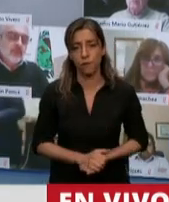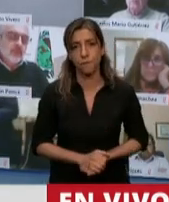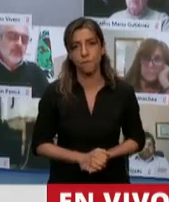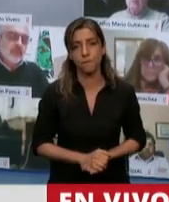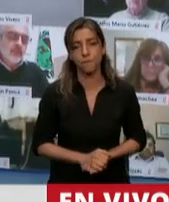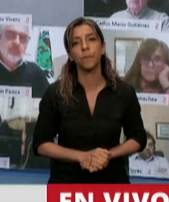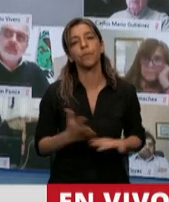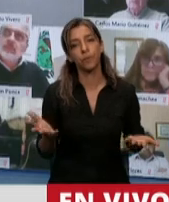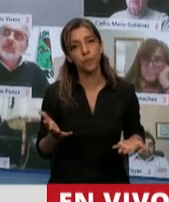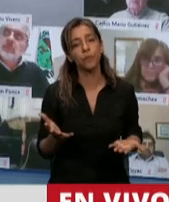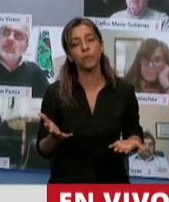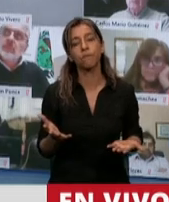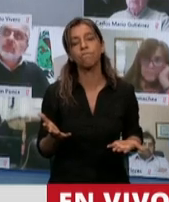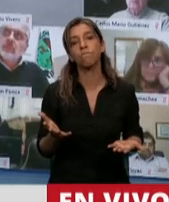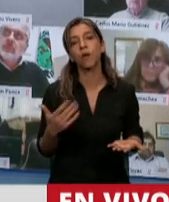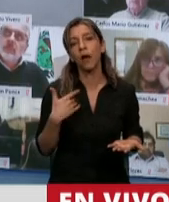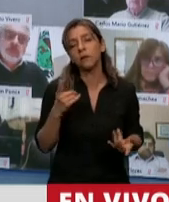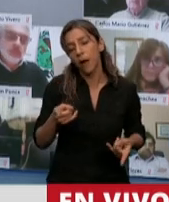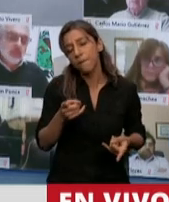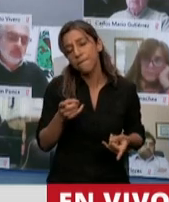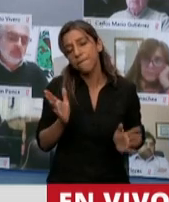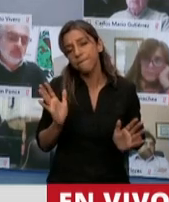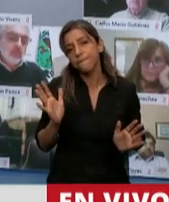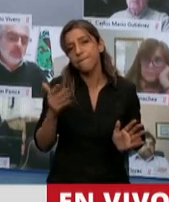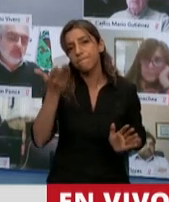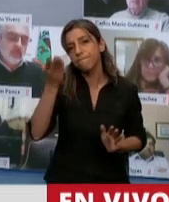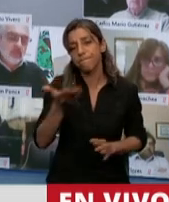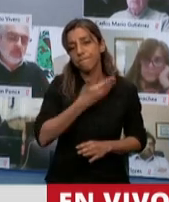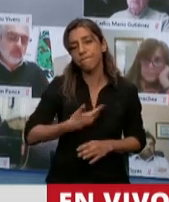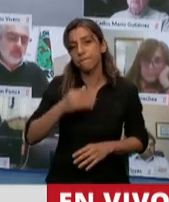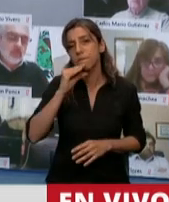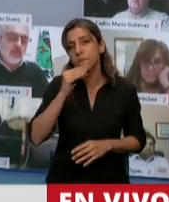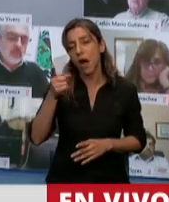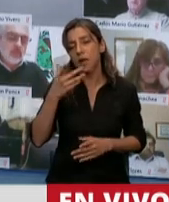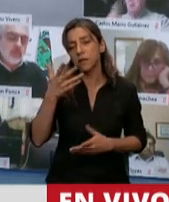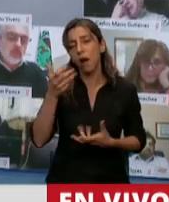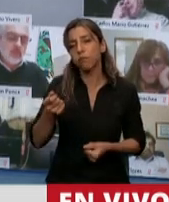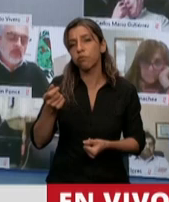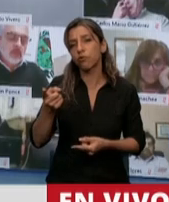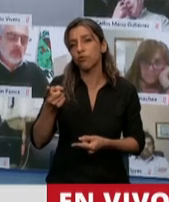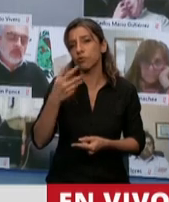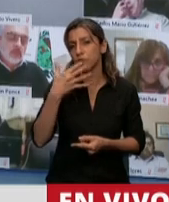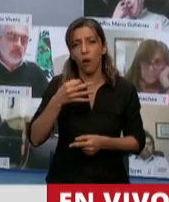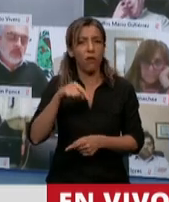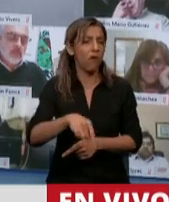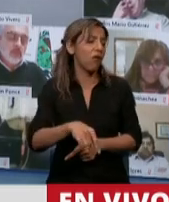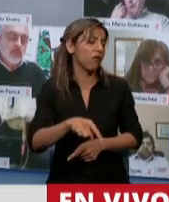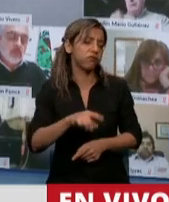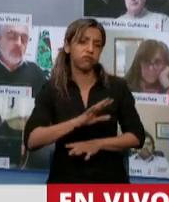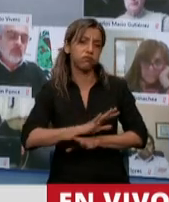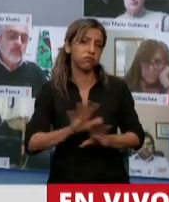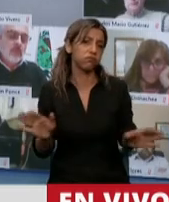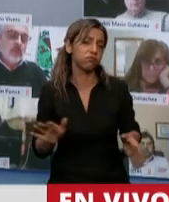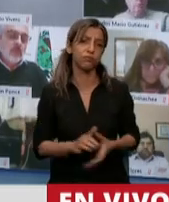Quiero solidarizarme también con el presidente Sergio Massa porque me parece que no merecía él esto y no lo merecemos